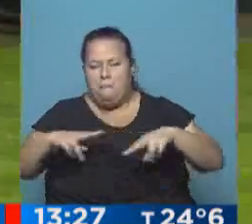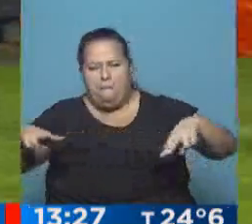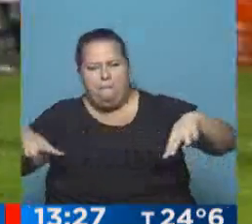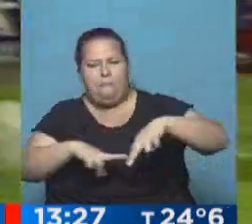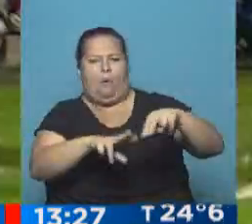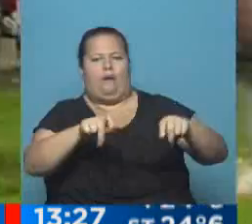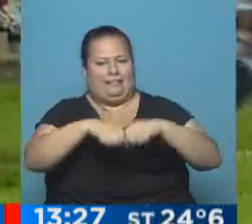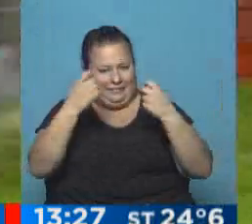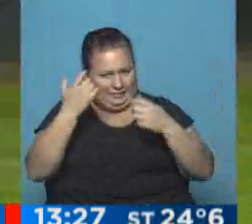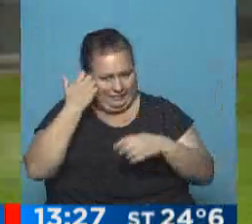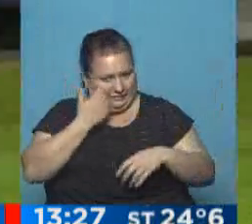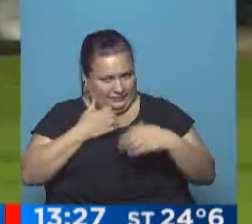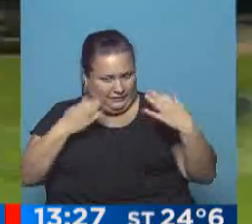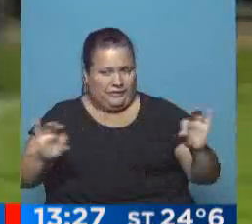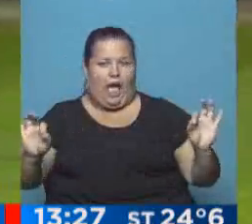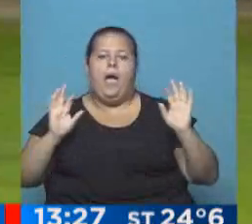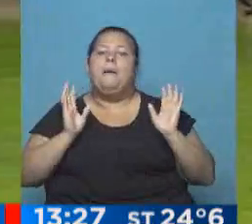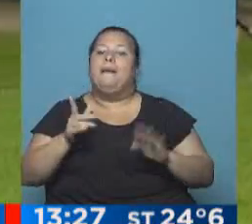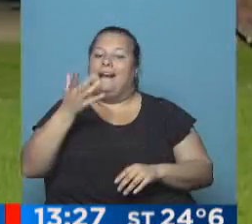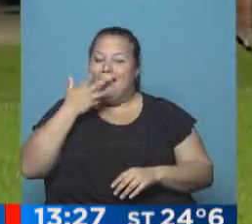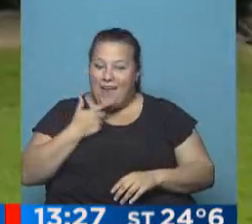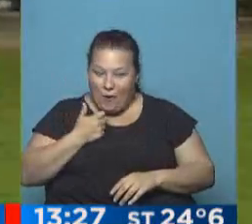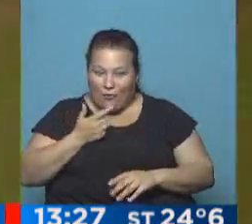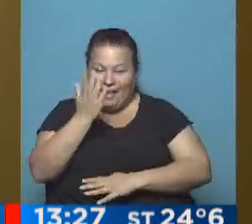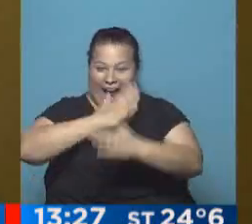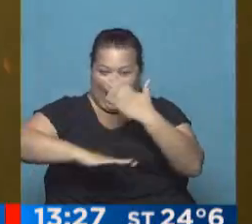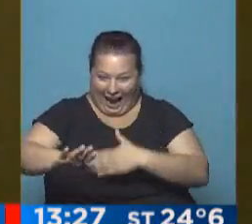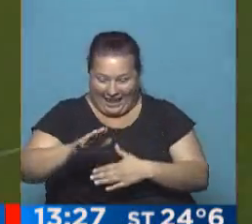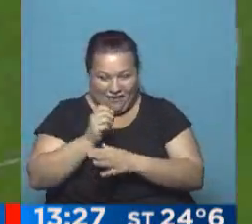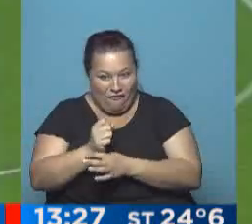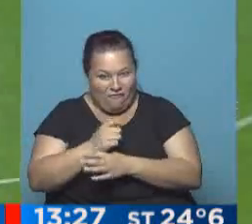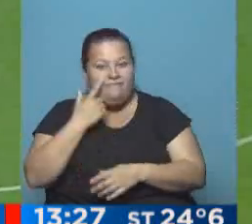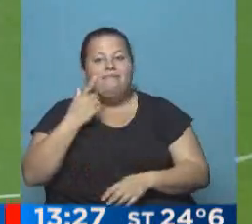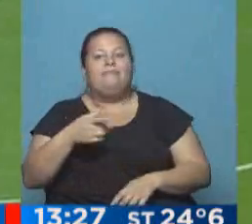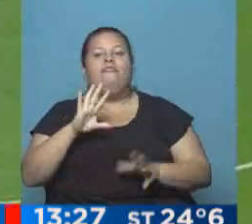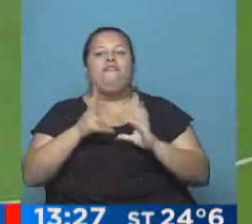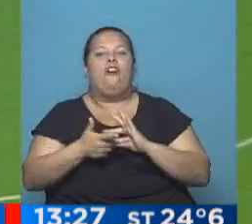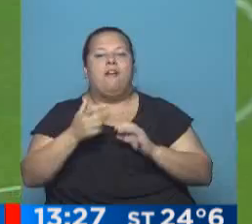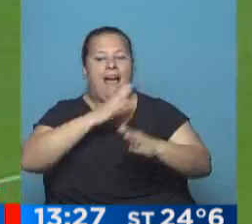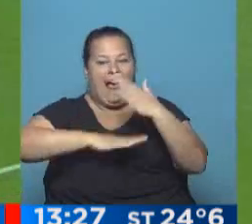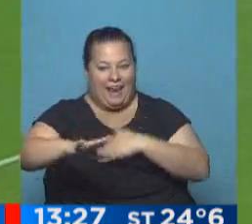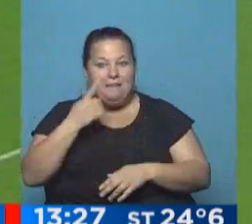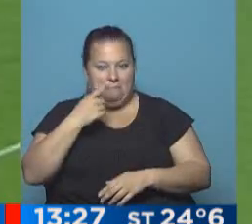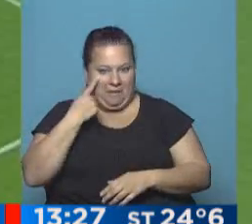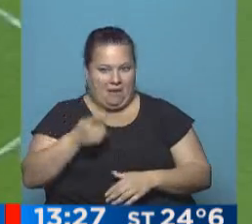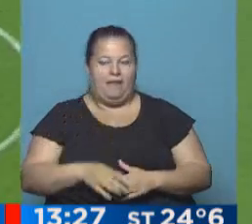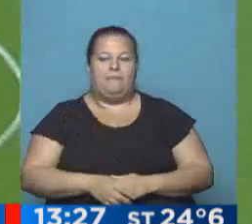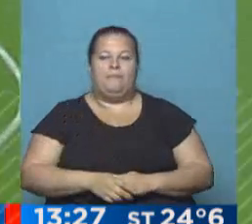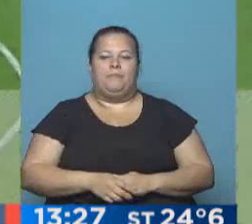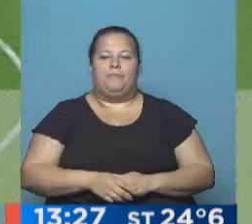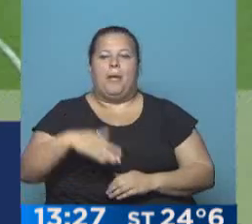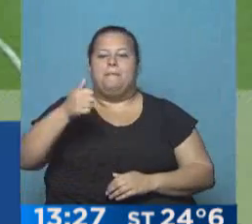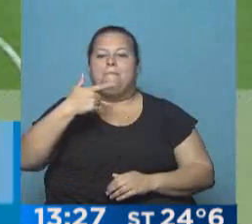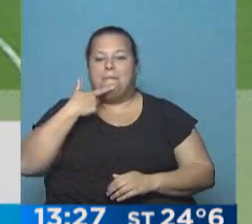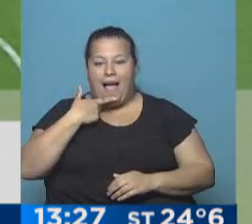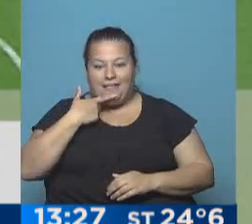adelante, no lo quebró de milagro. Pero si le gustan los karatekas, pero al mejor estilo karate kid, ahí viene, eh. Le mando de